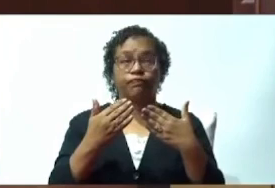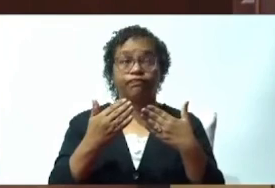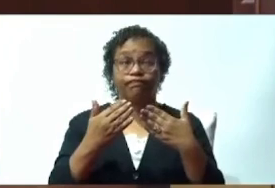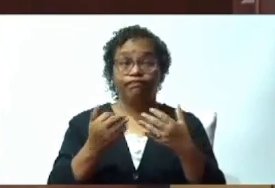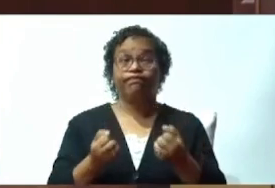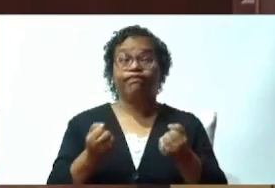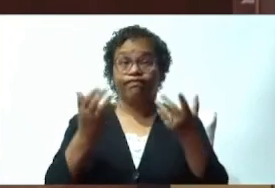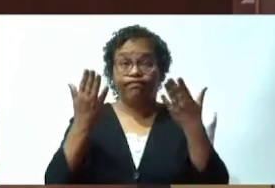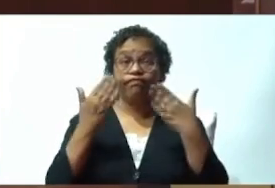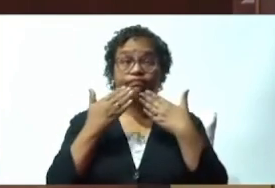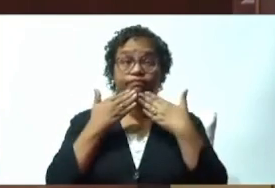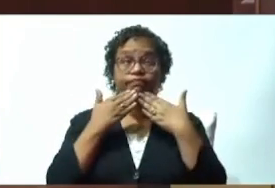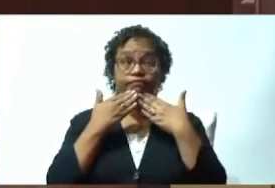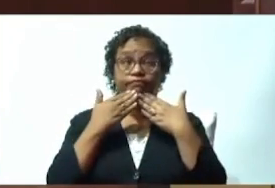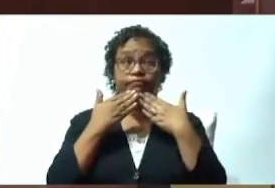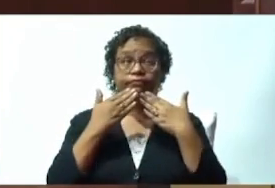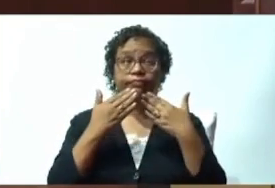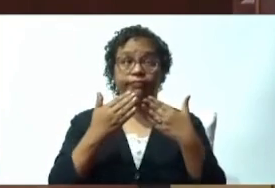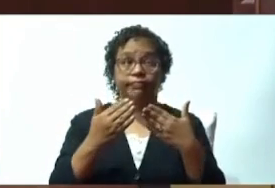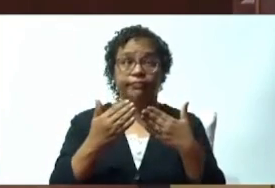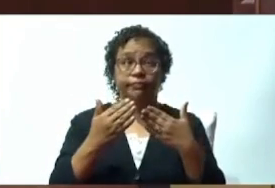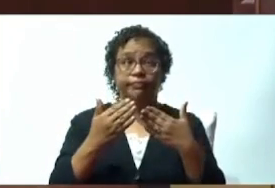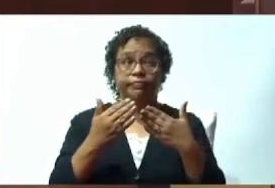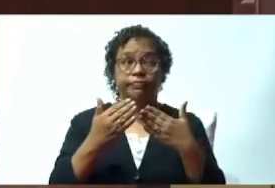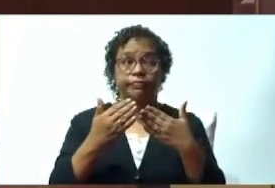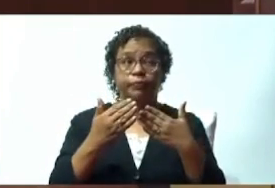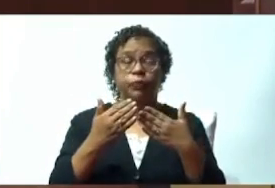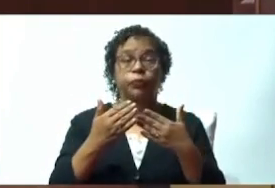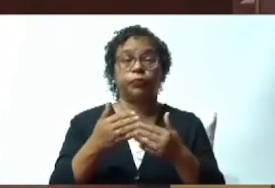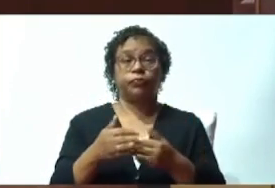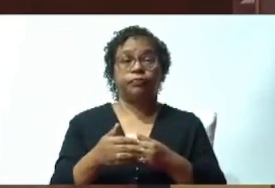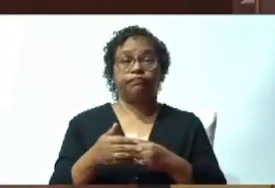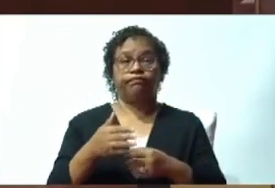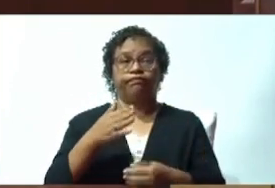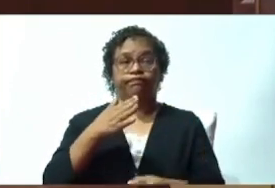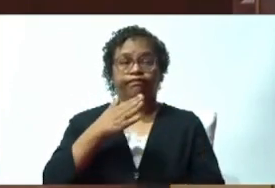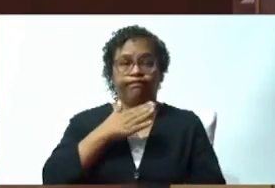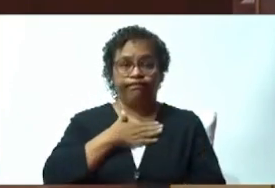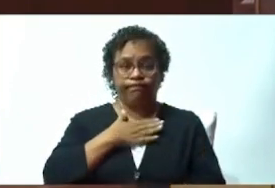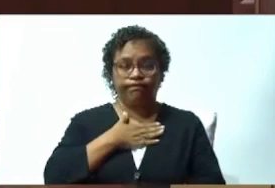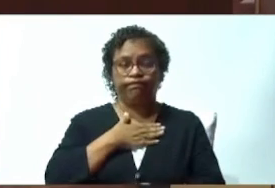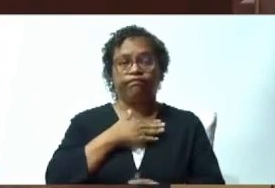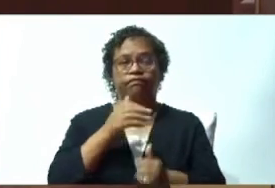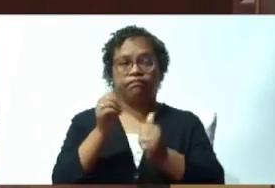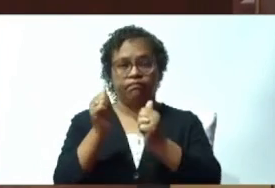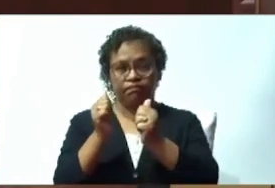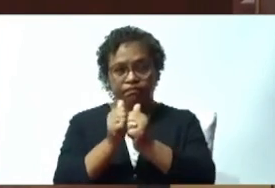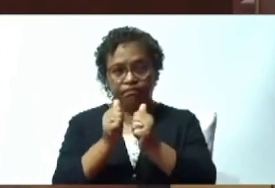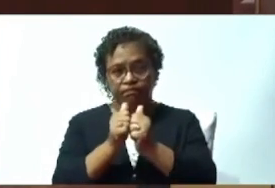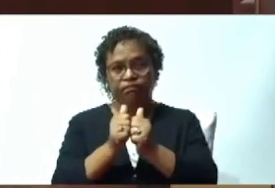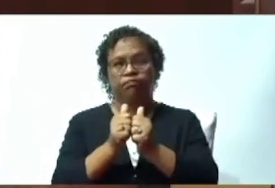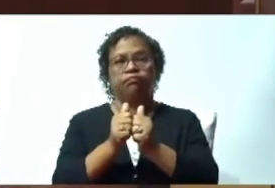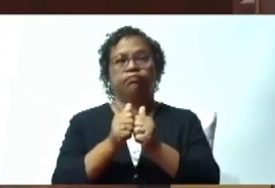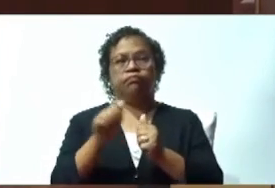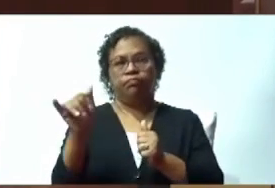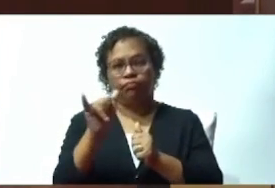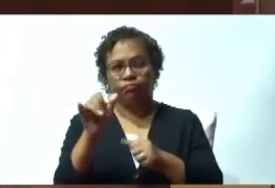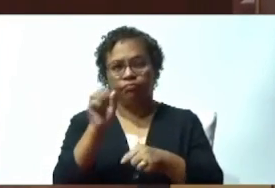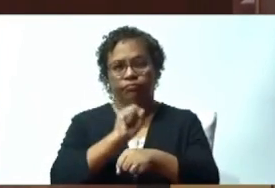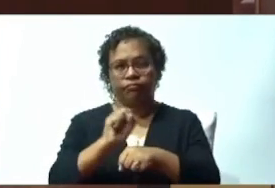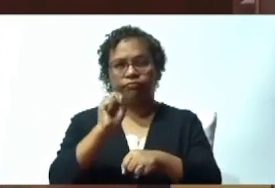colegas diputadas y diputados de todas las bancadas